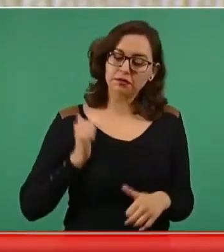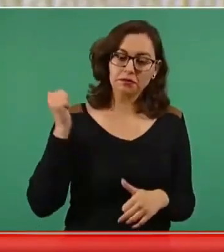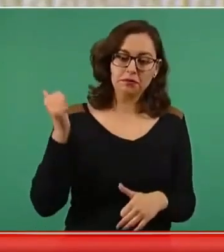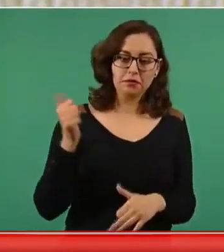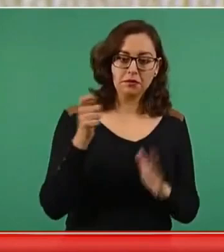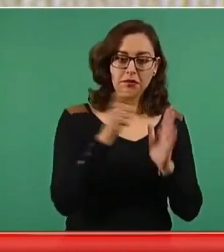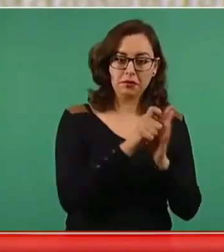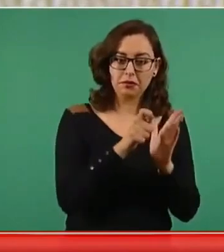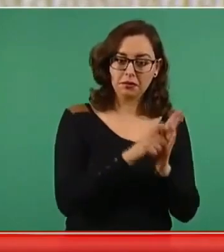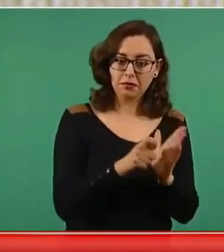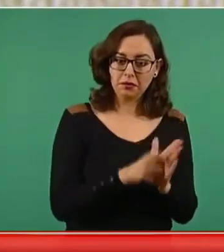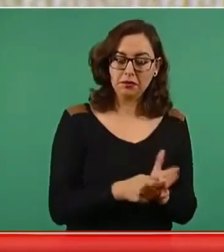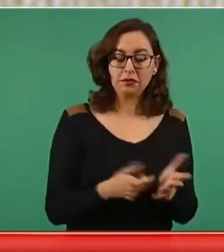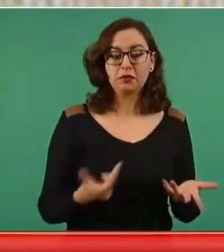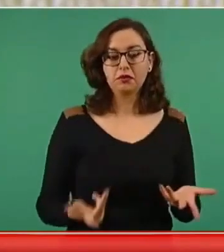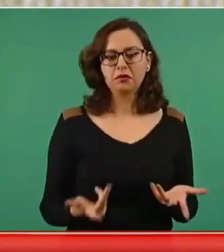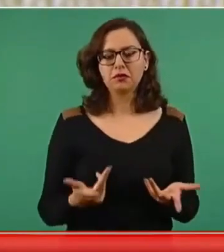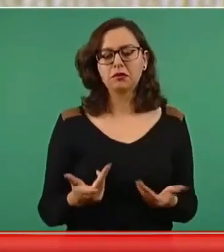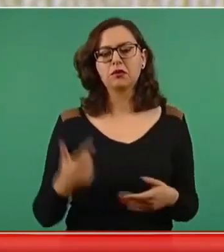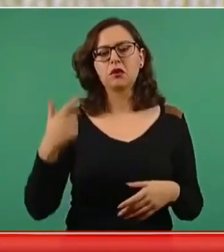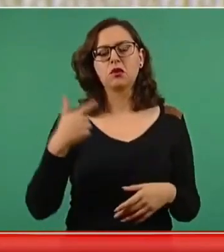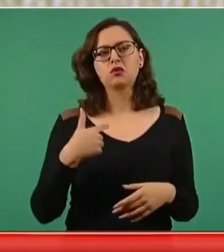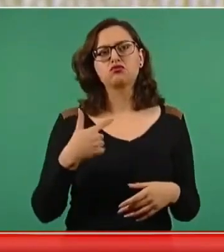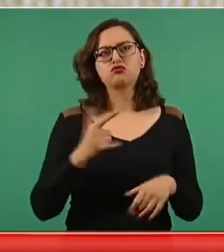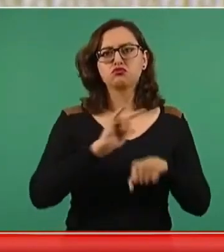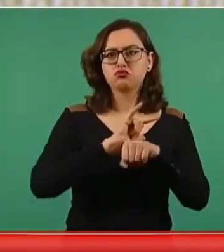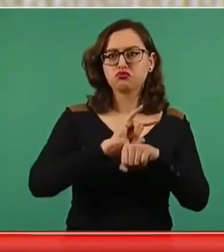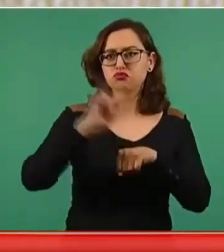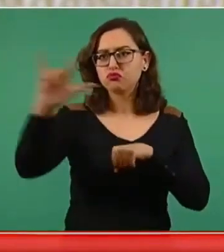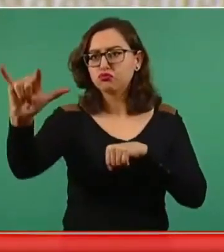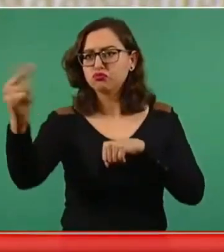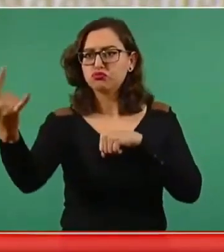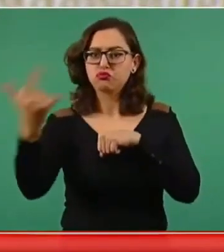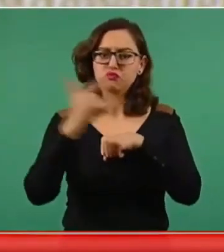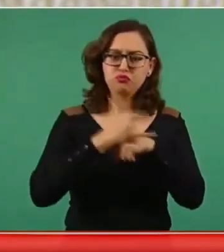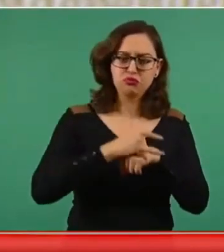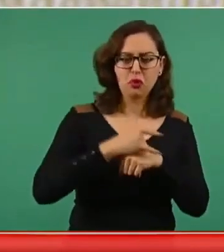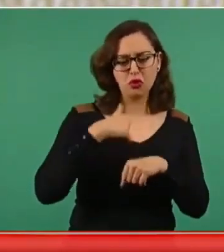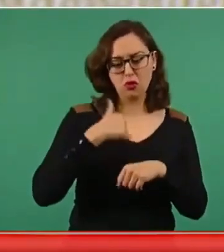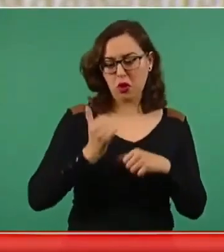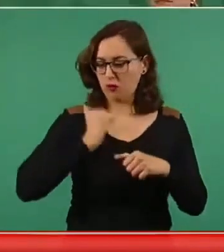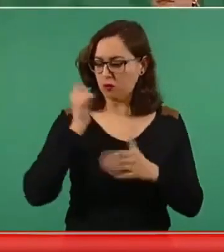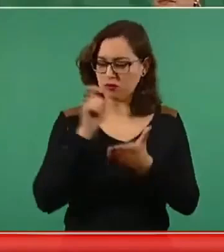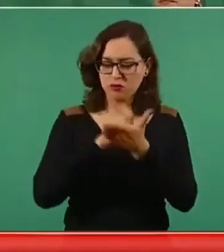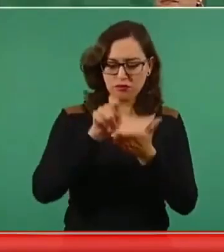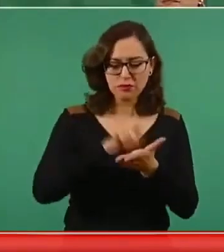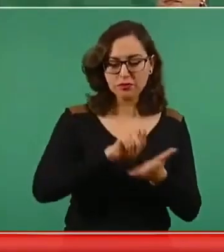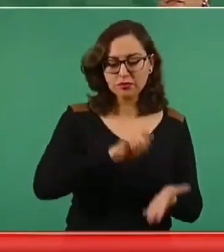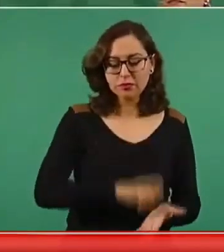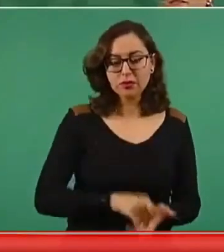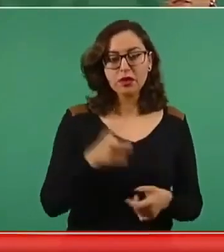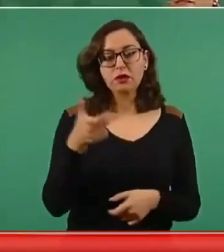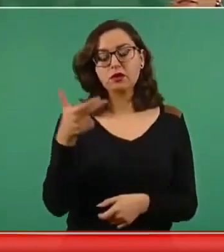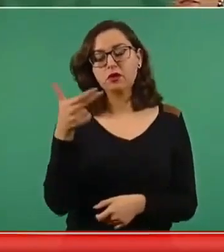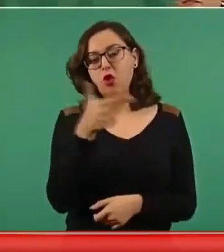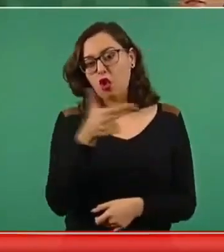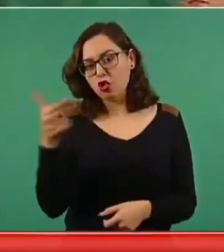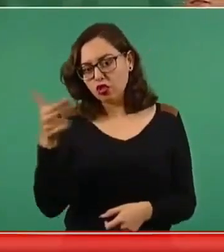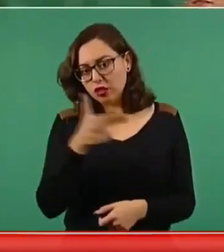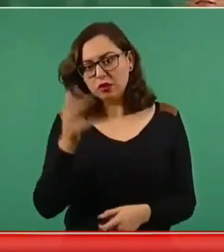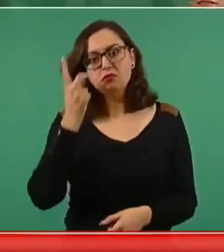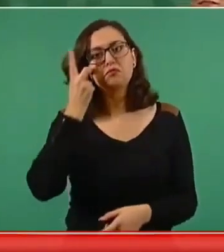Escribo en los vuelos, escribo en los hoteles, escribo donde puedo cada